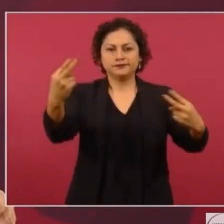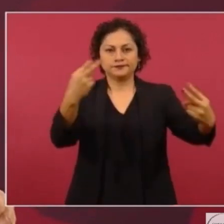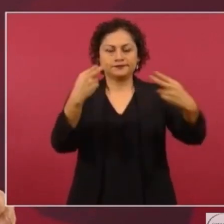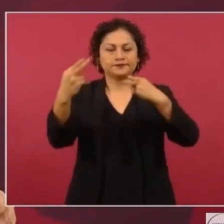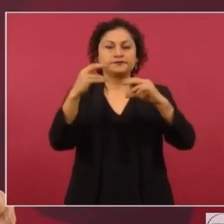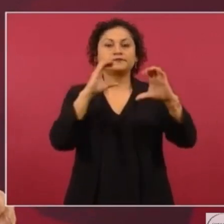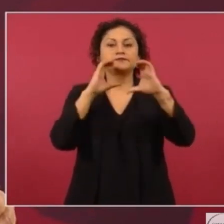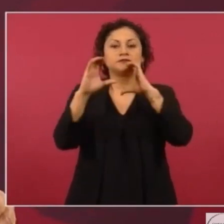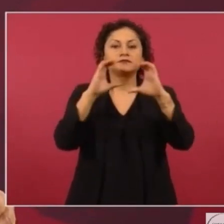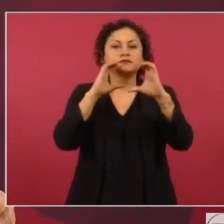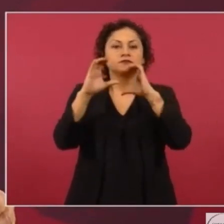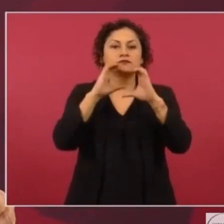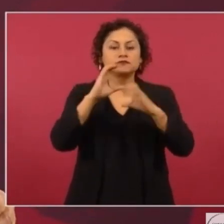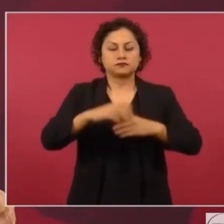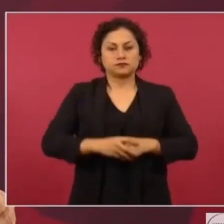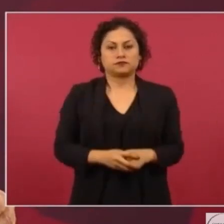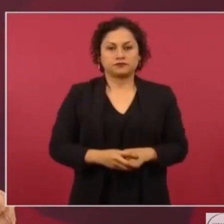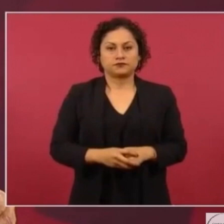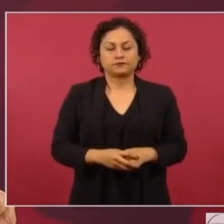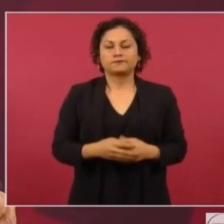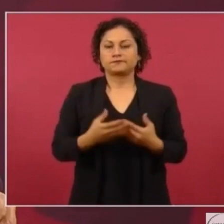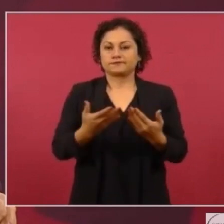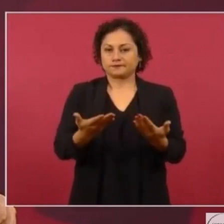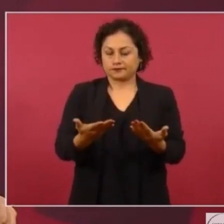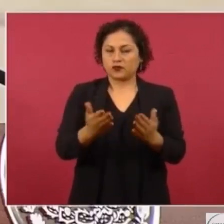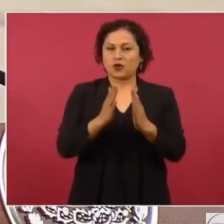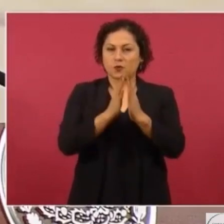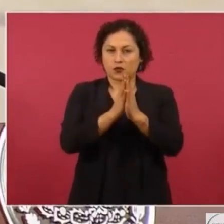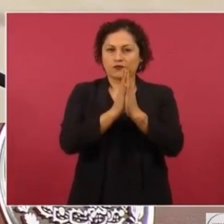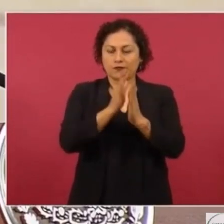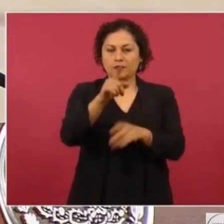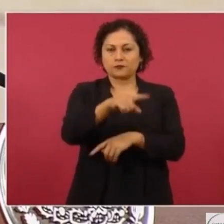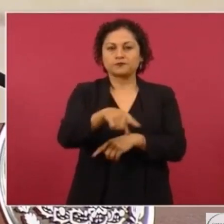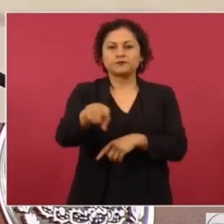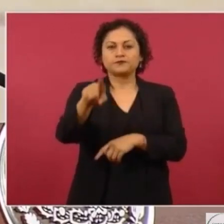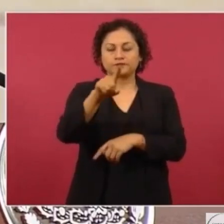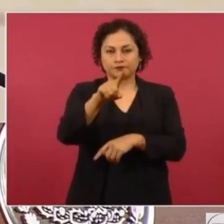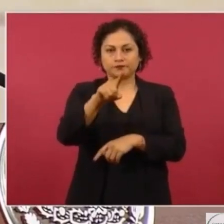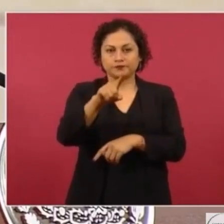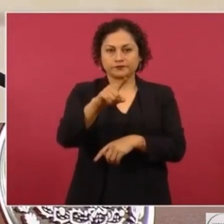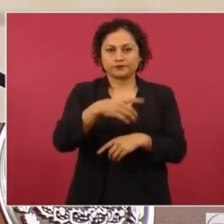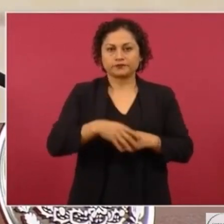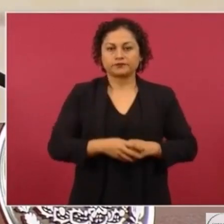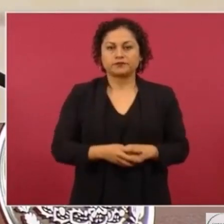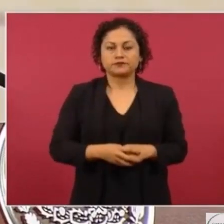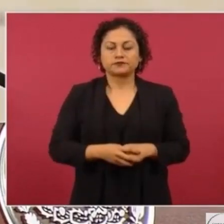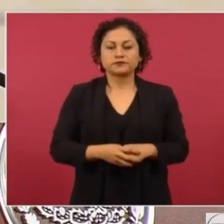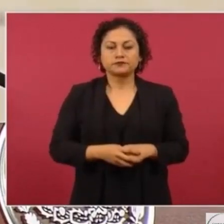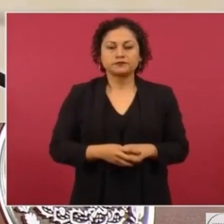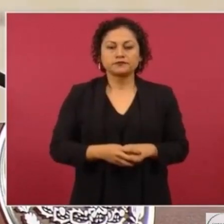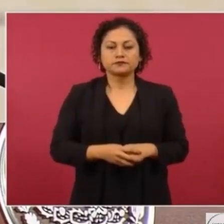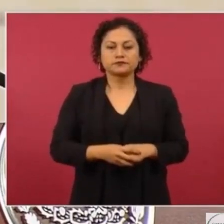Que apunten el